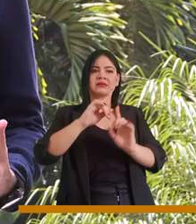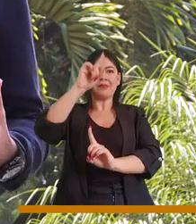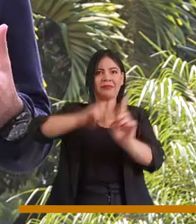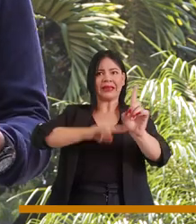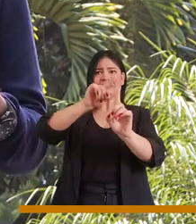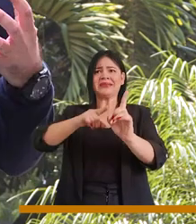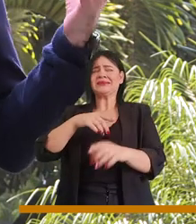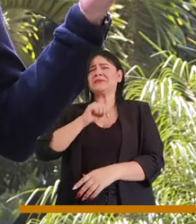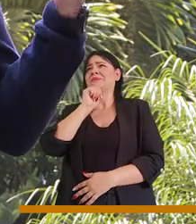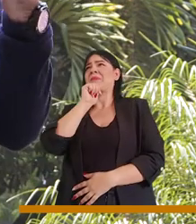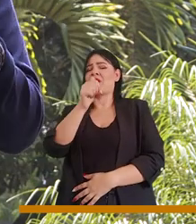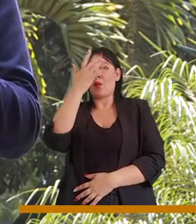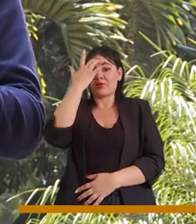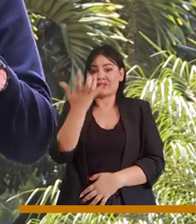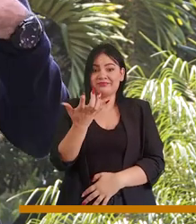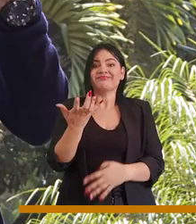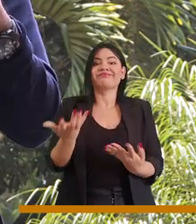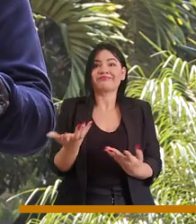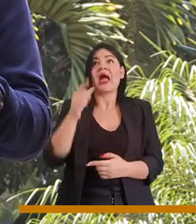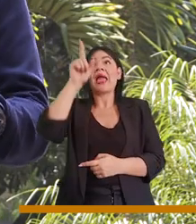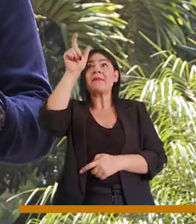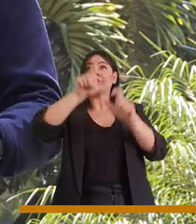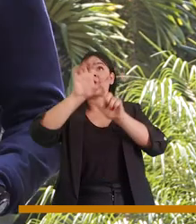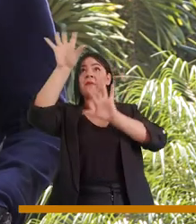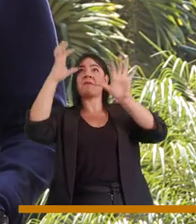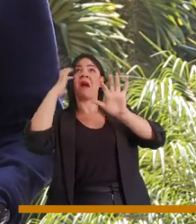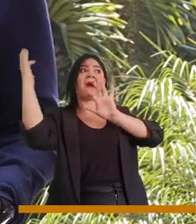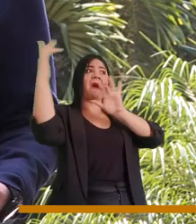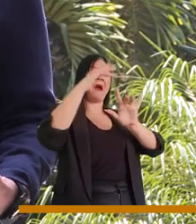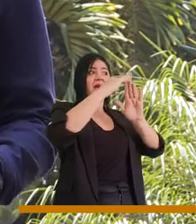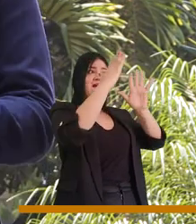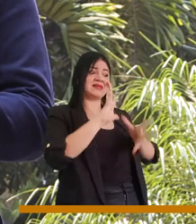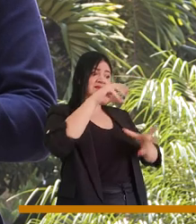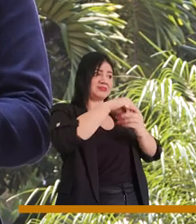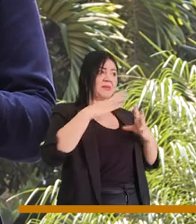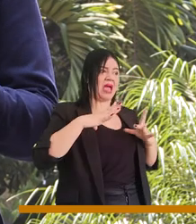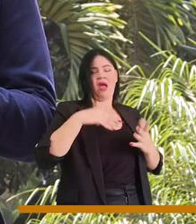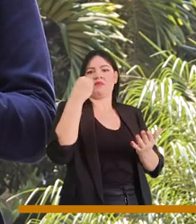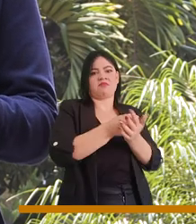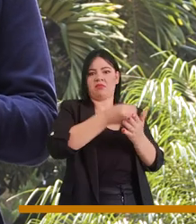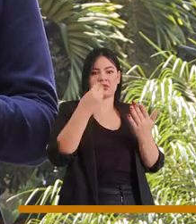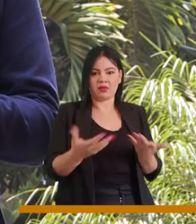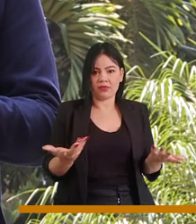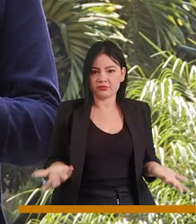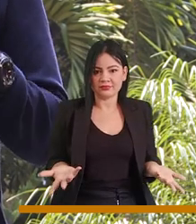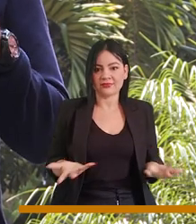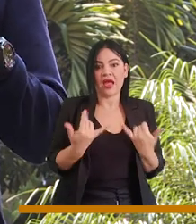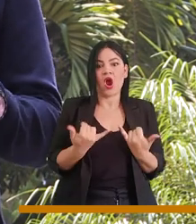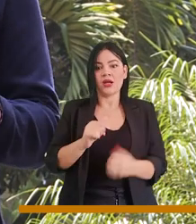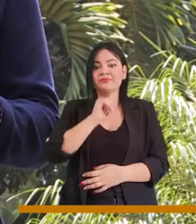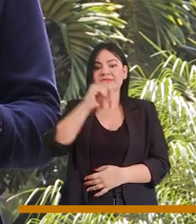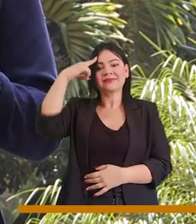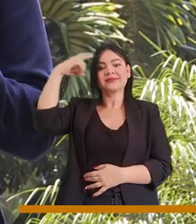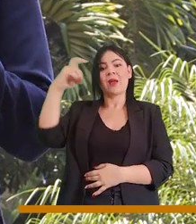arrendamientos. Claro, porque los extranjeros pagan mucho más por estos inmuebles. Y además tenemos un reto muy grande ahora con